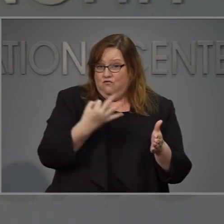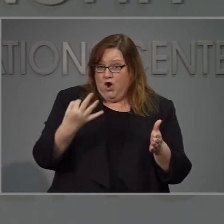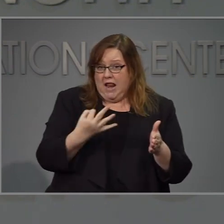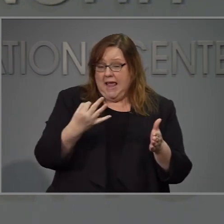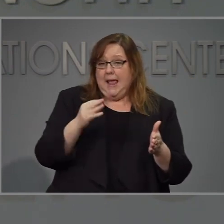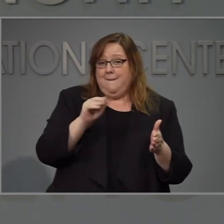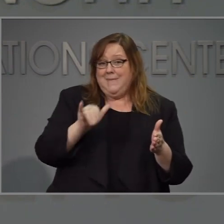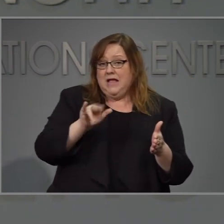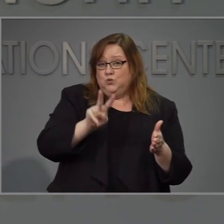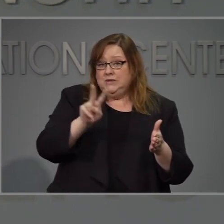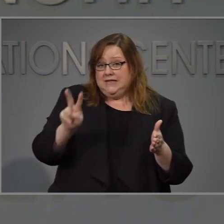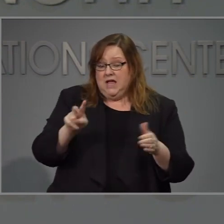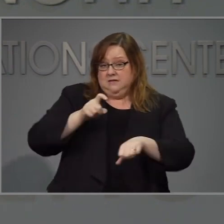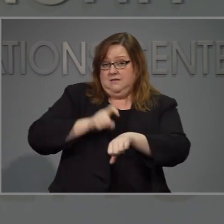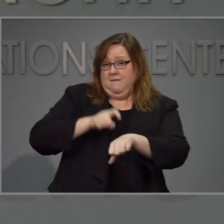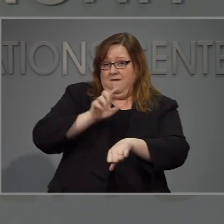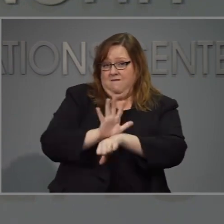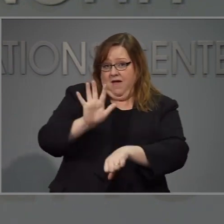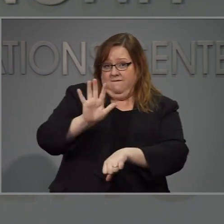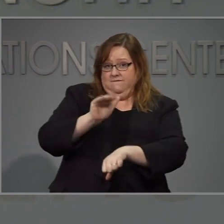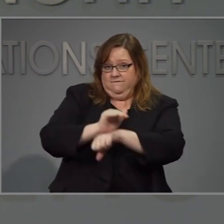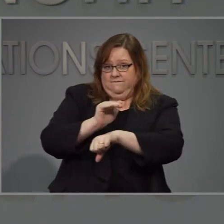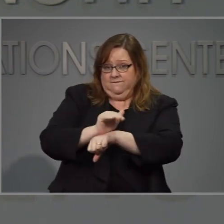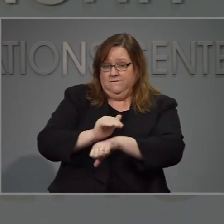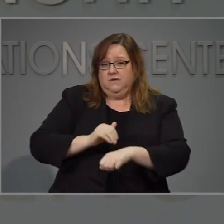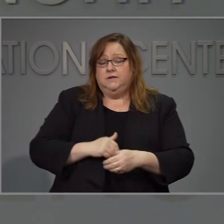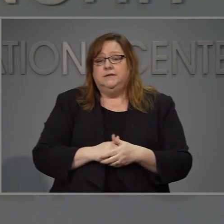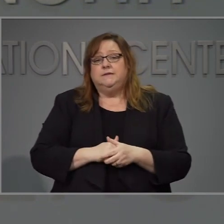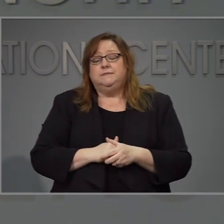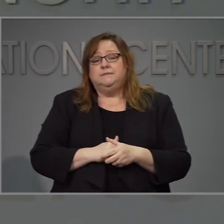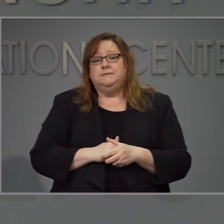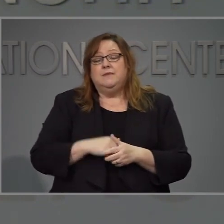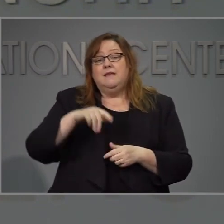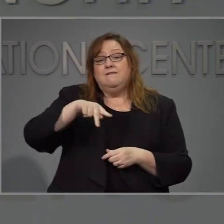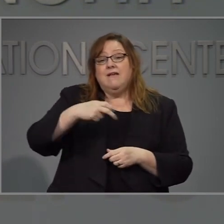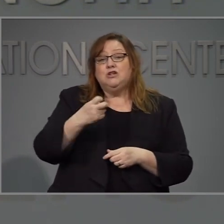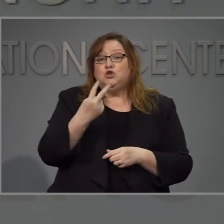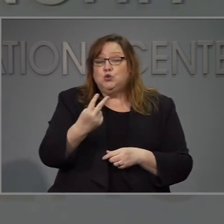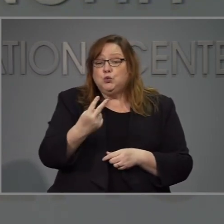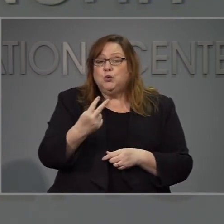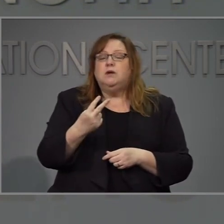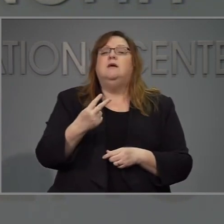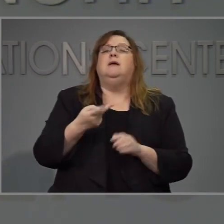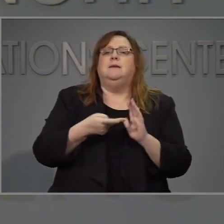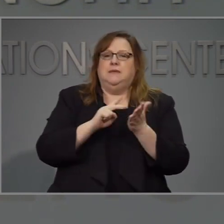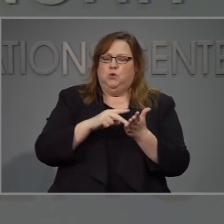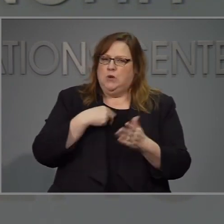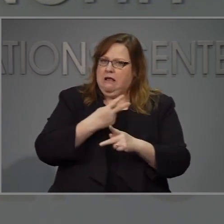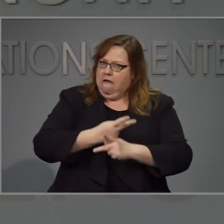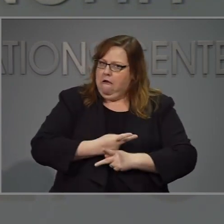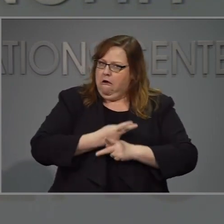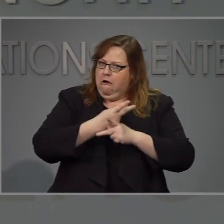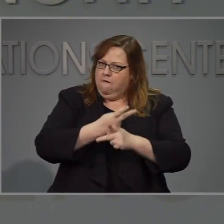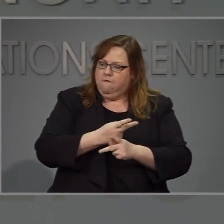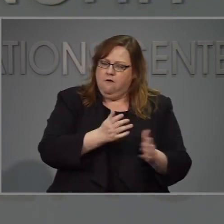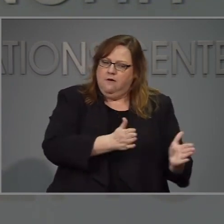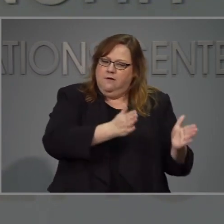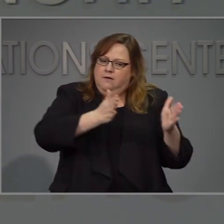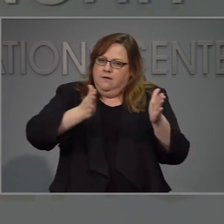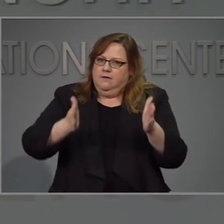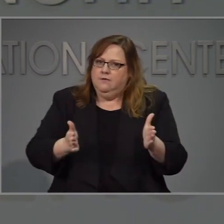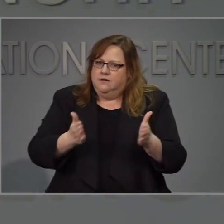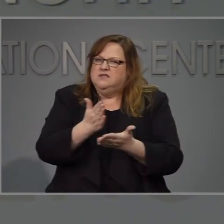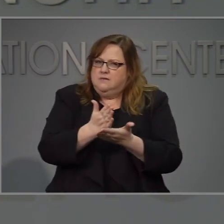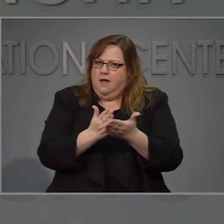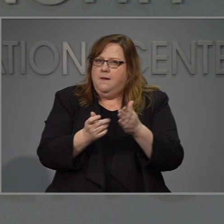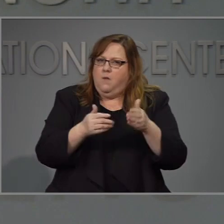madera más segura el veintidós de mayo a las cinco de la tarde. este paso esta fase dos es otro paso